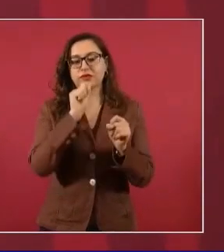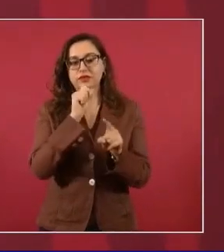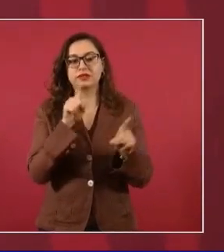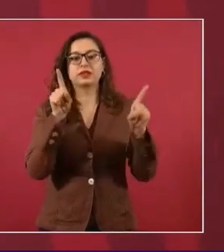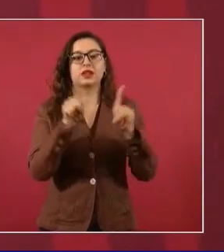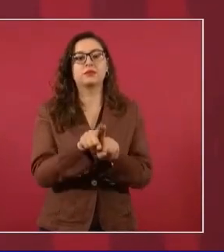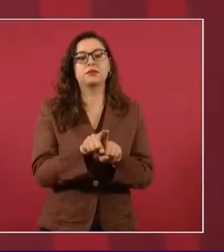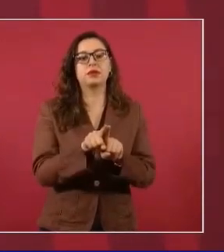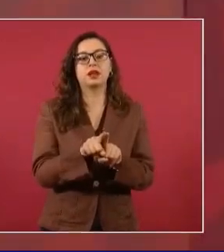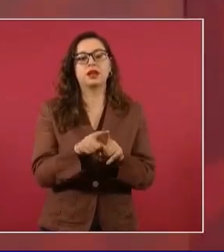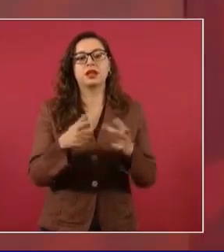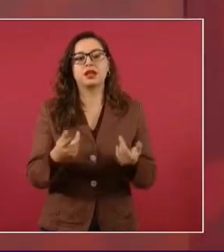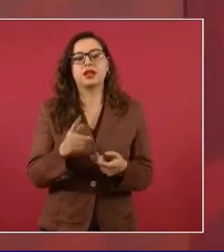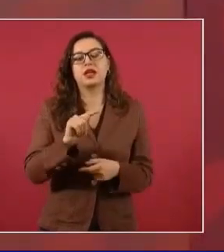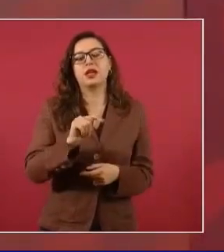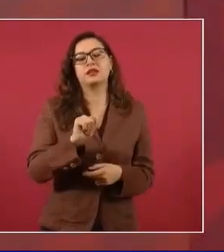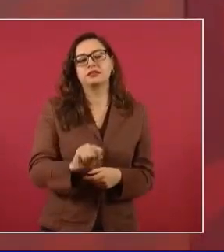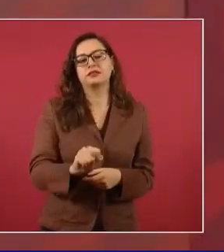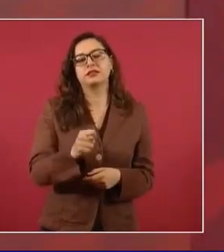para tumbar a Nixon.